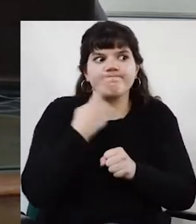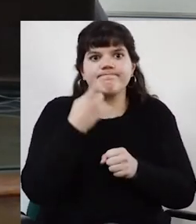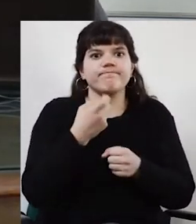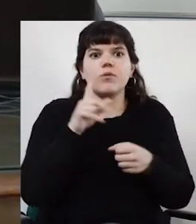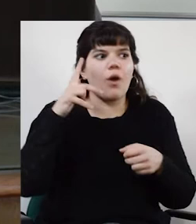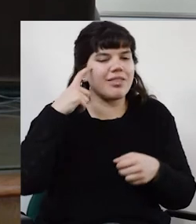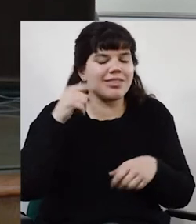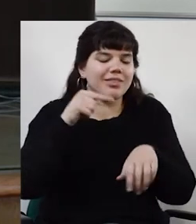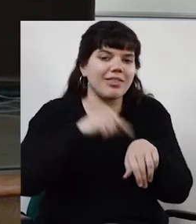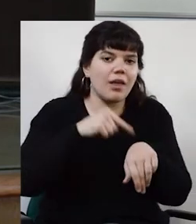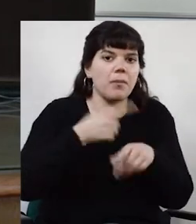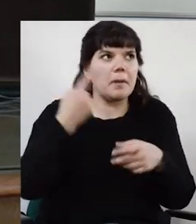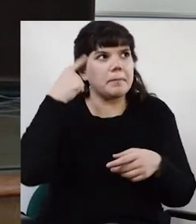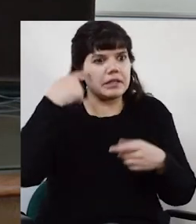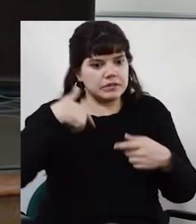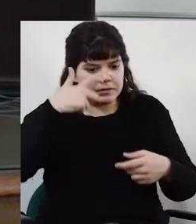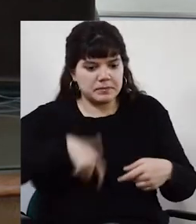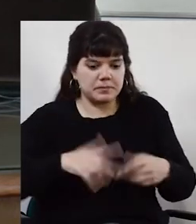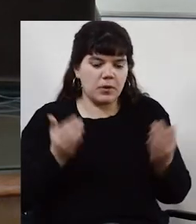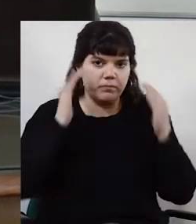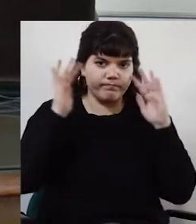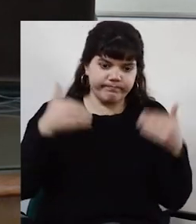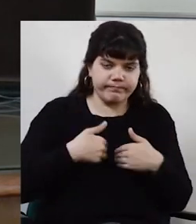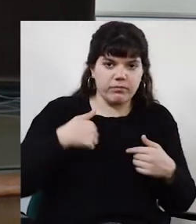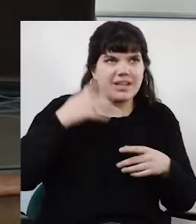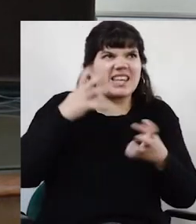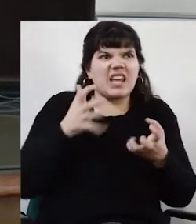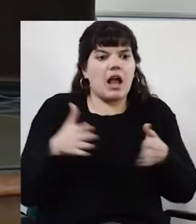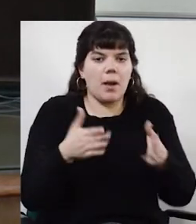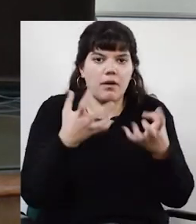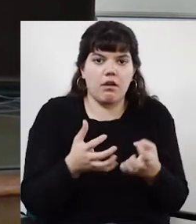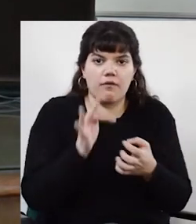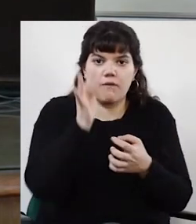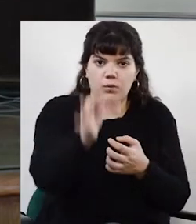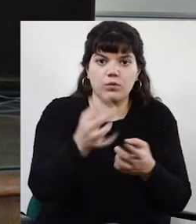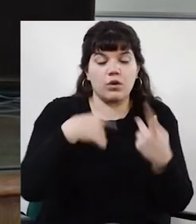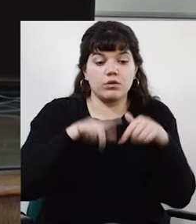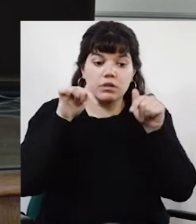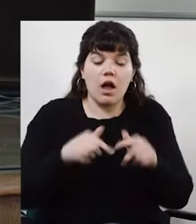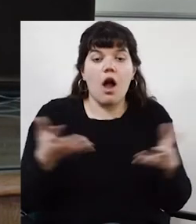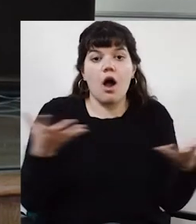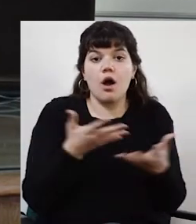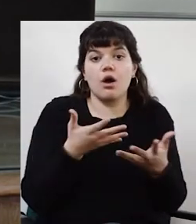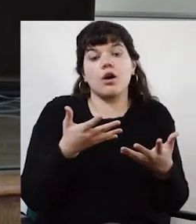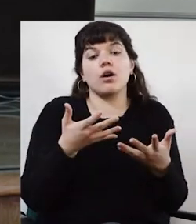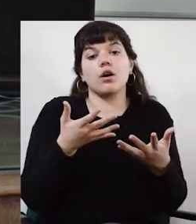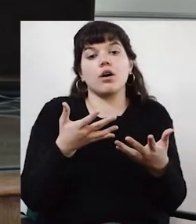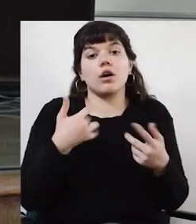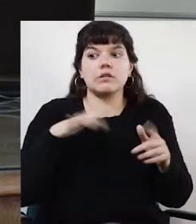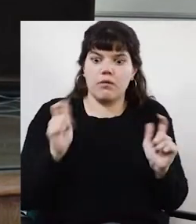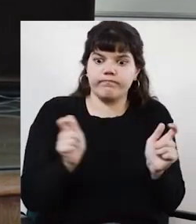damos tiempo para pensarnos y para ver qué rumbo queremos tomar. O sea que en este marco estamos